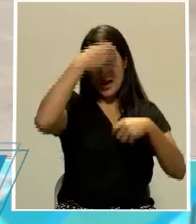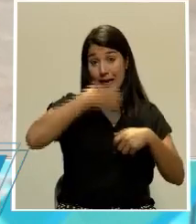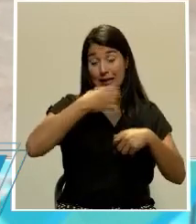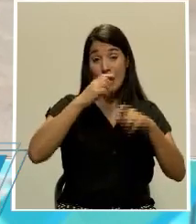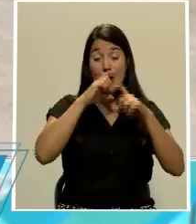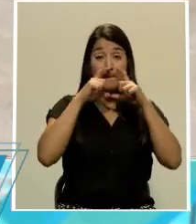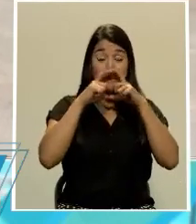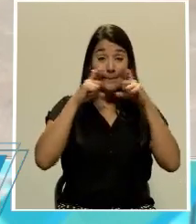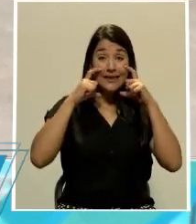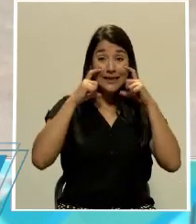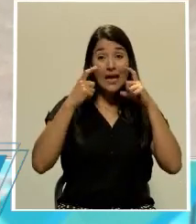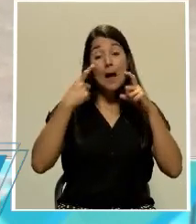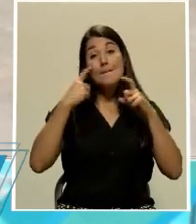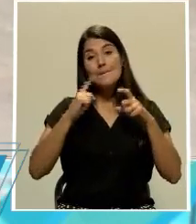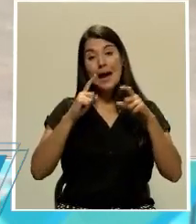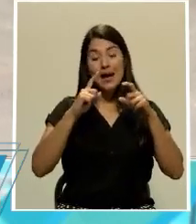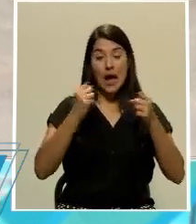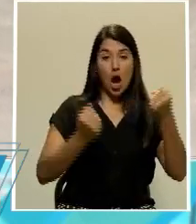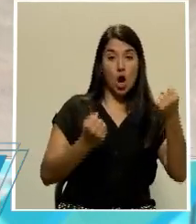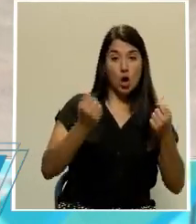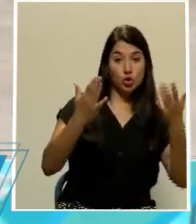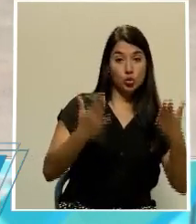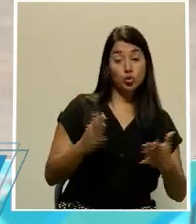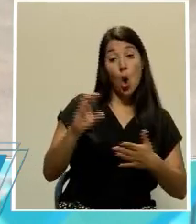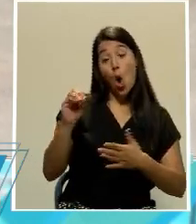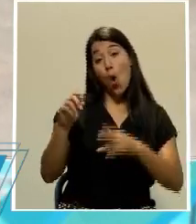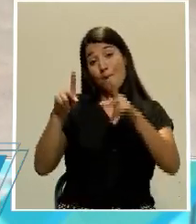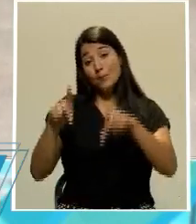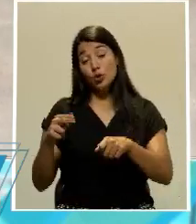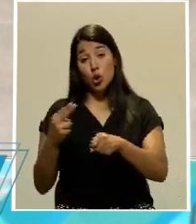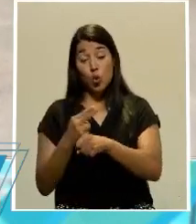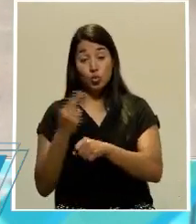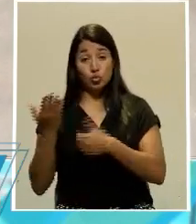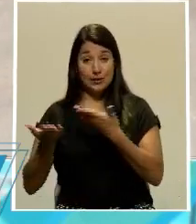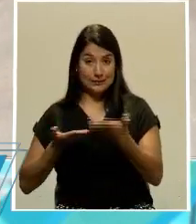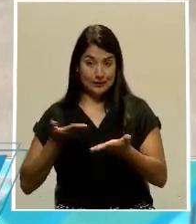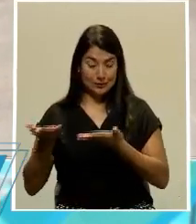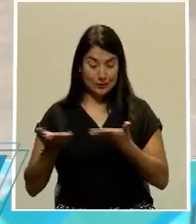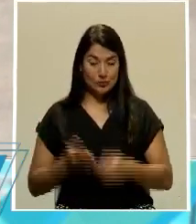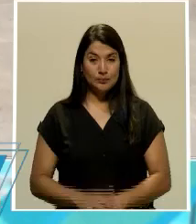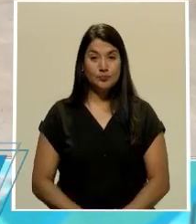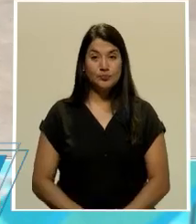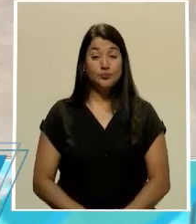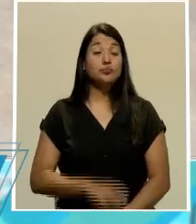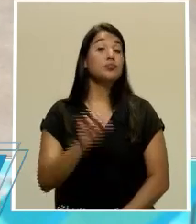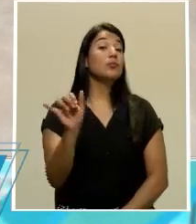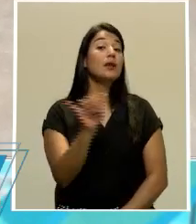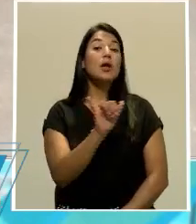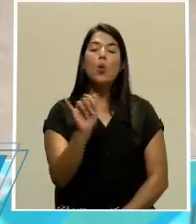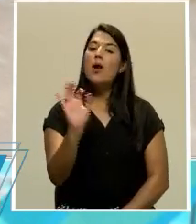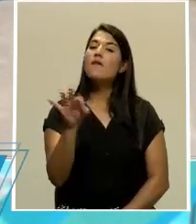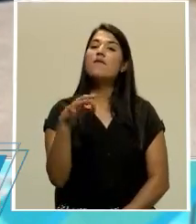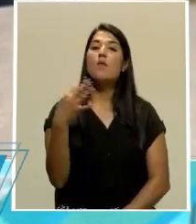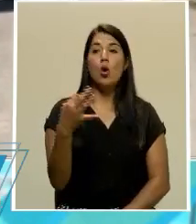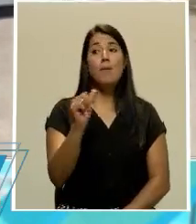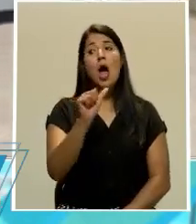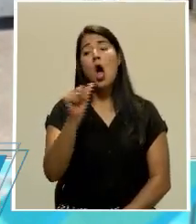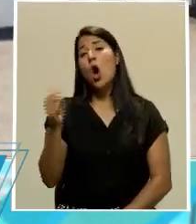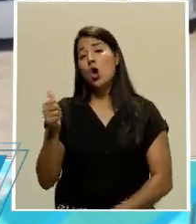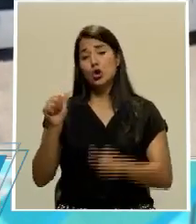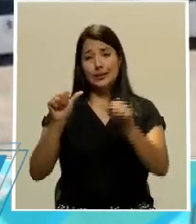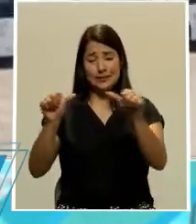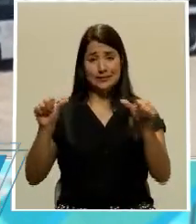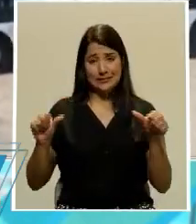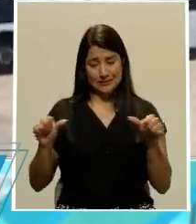obligatoriedad del uso de la careta y de la mascarilla para todas las personas usuarias del servicio. De igual manera, en otras áreas